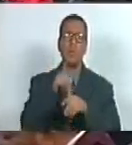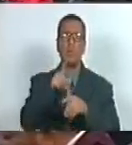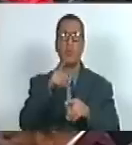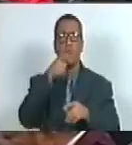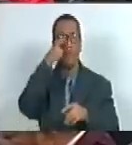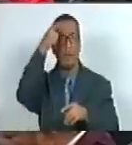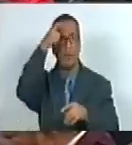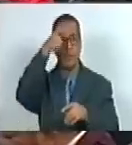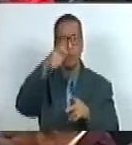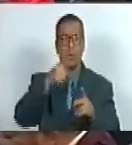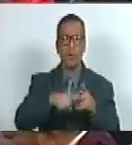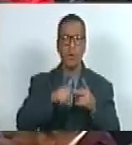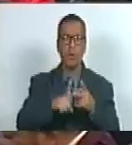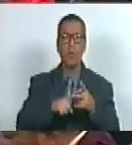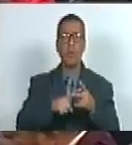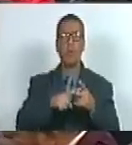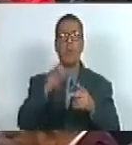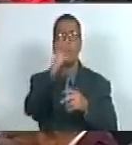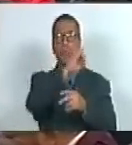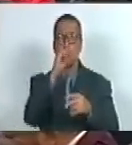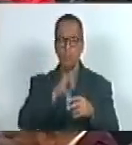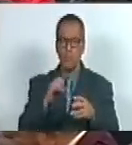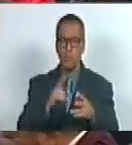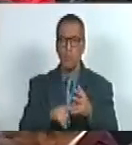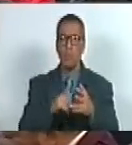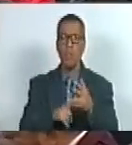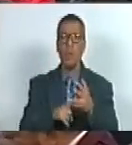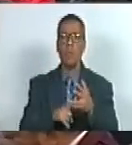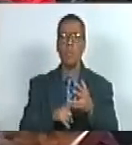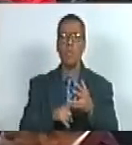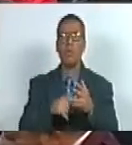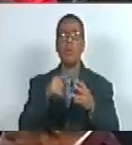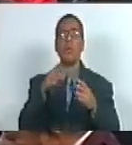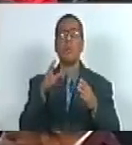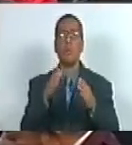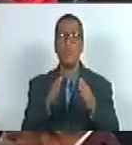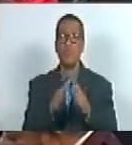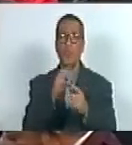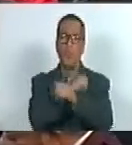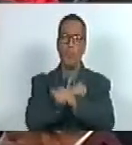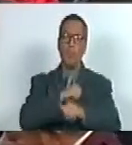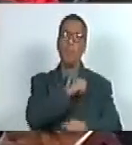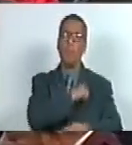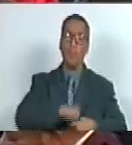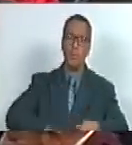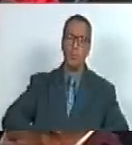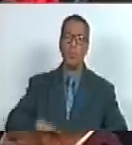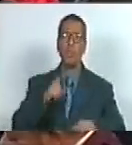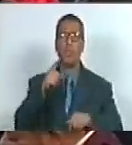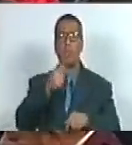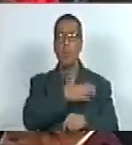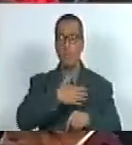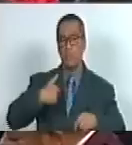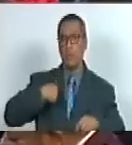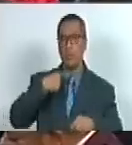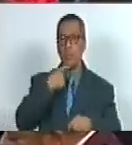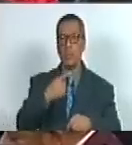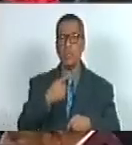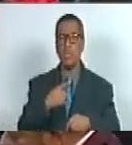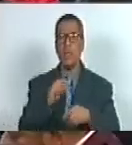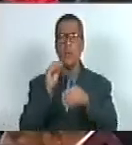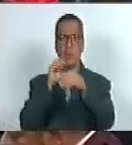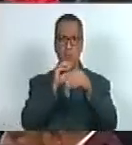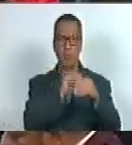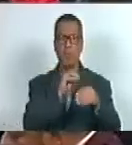Falcón del estado Zulia de Guanare también y quisiera enviar un